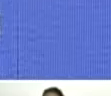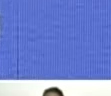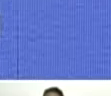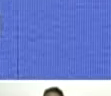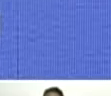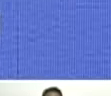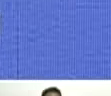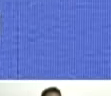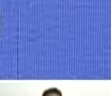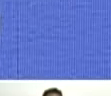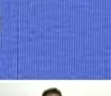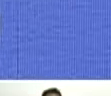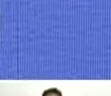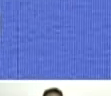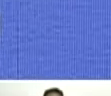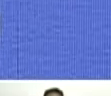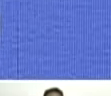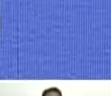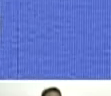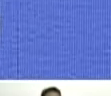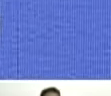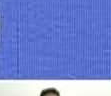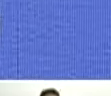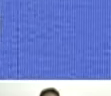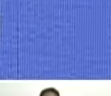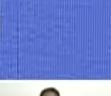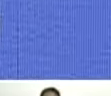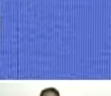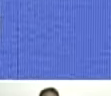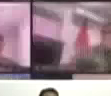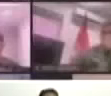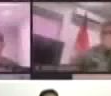conexión. En el mejor estilo de la pandemia, mira.